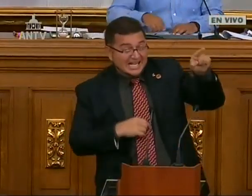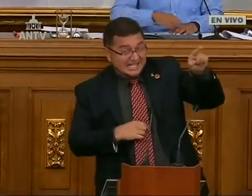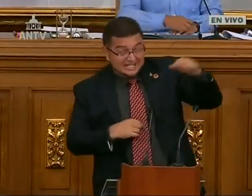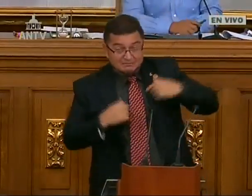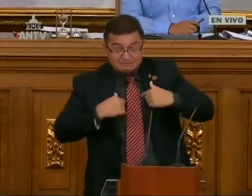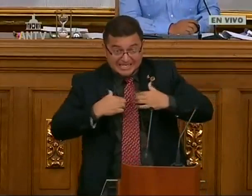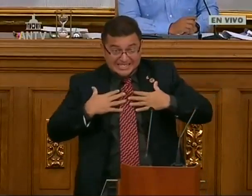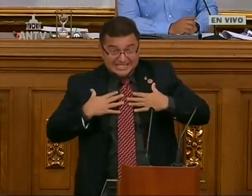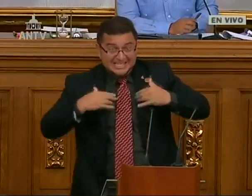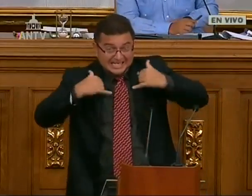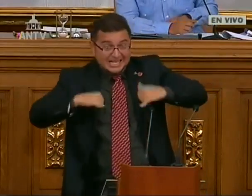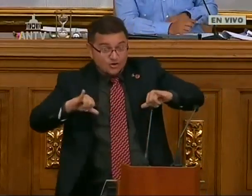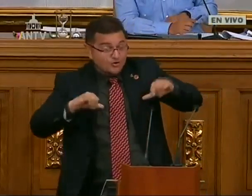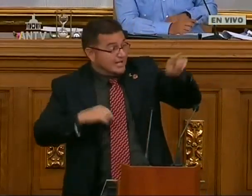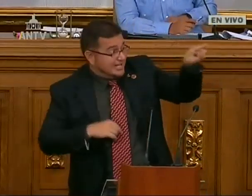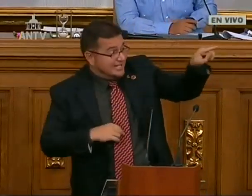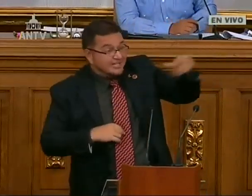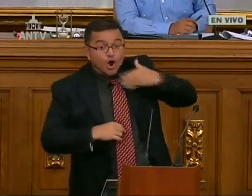Y él